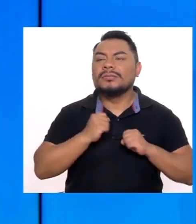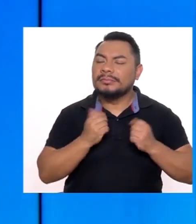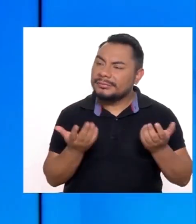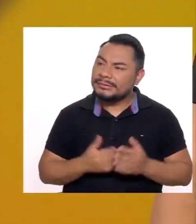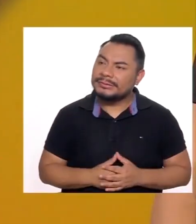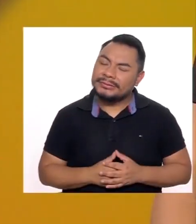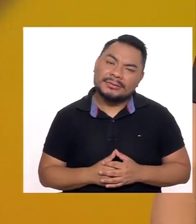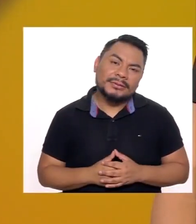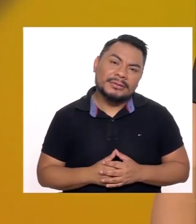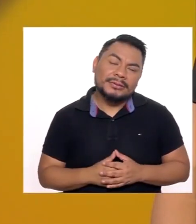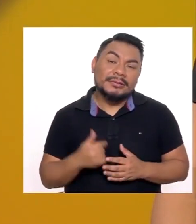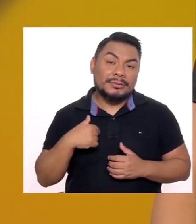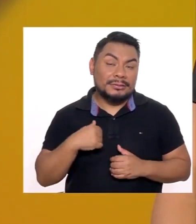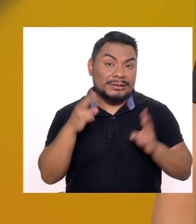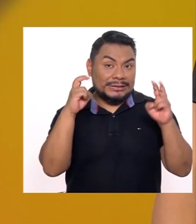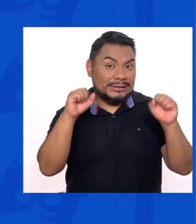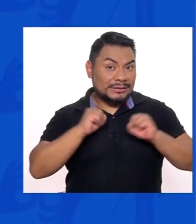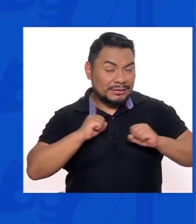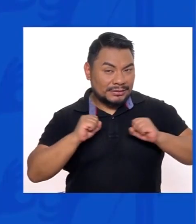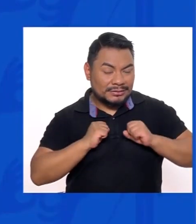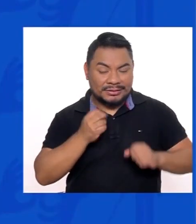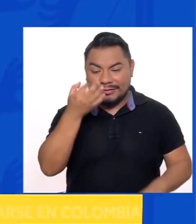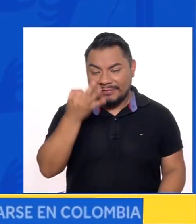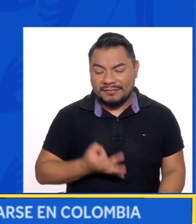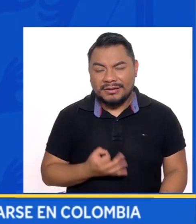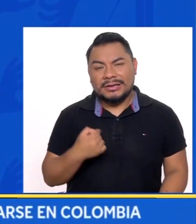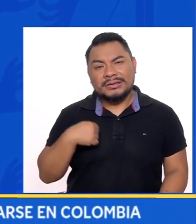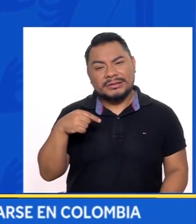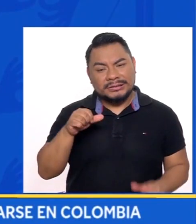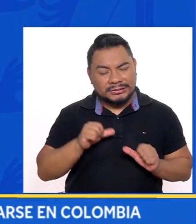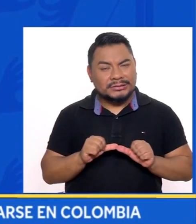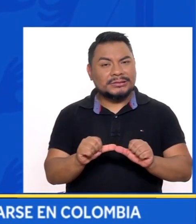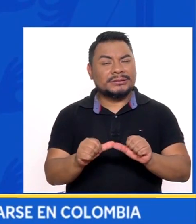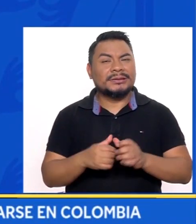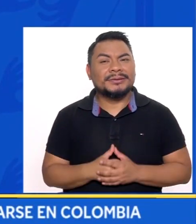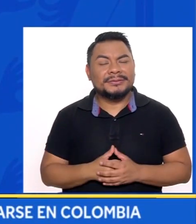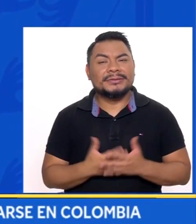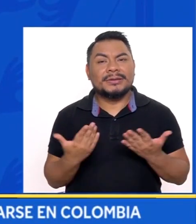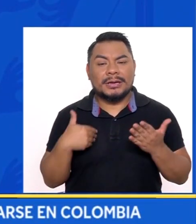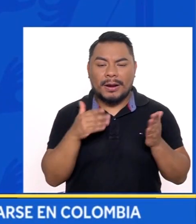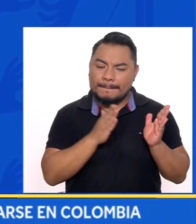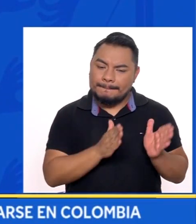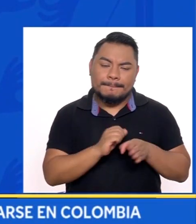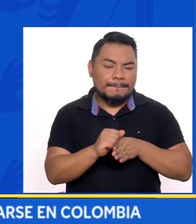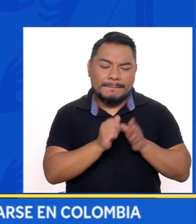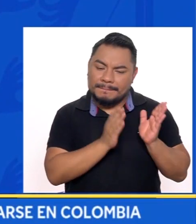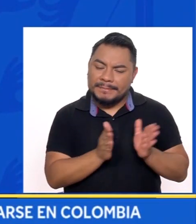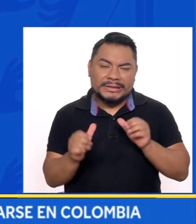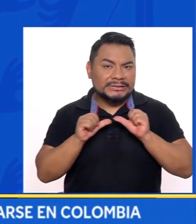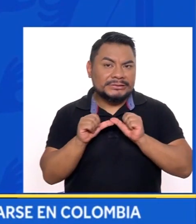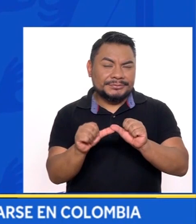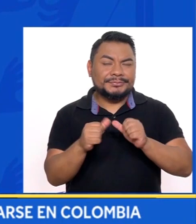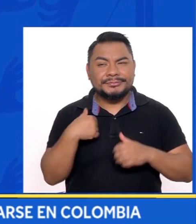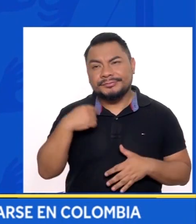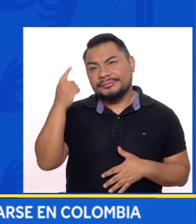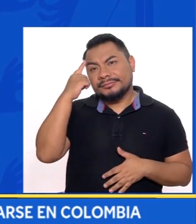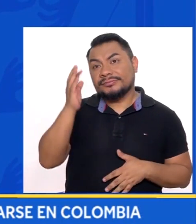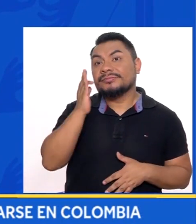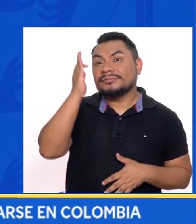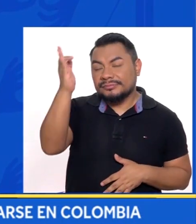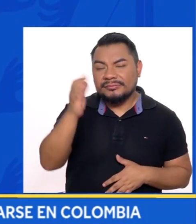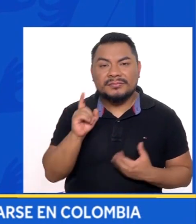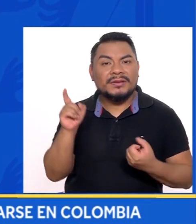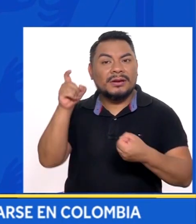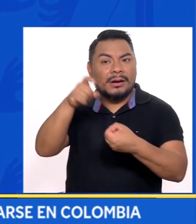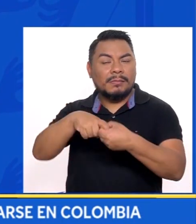deporte? Con temas deportivos O sea, la verdad que Seguir preparándonos O sea, pensando ya Un futuro